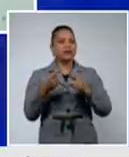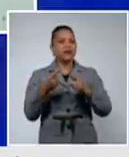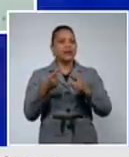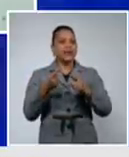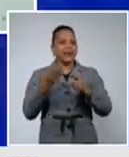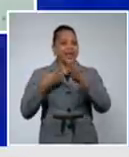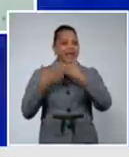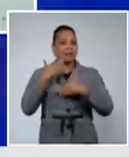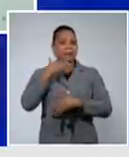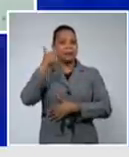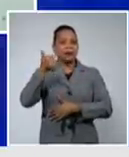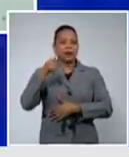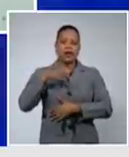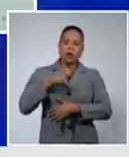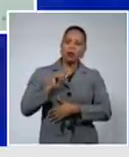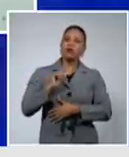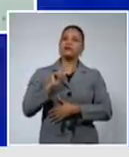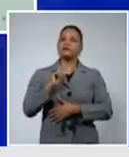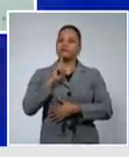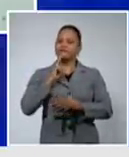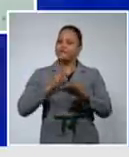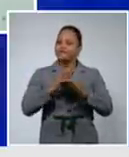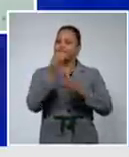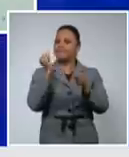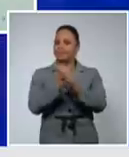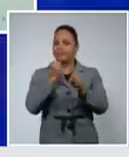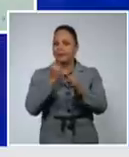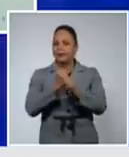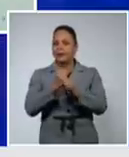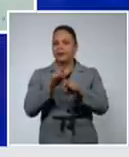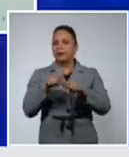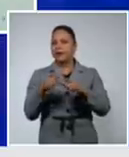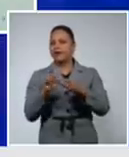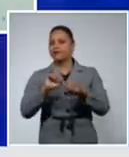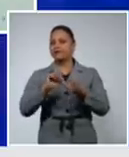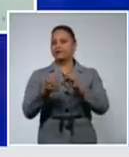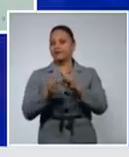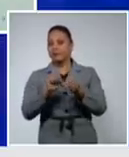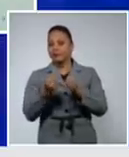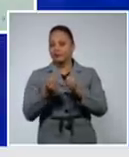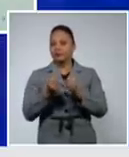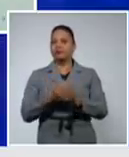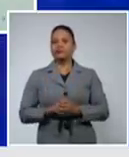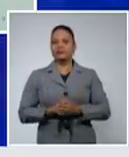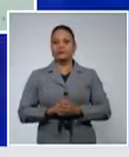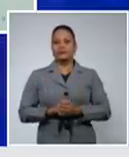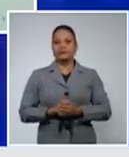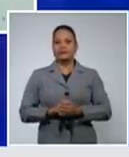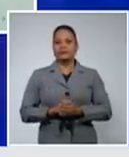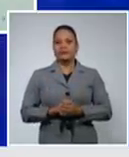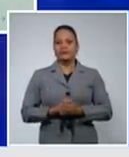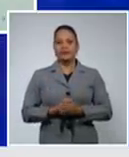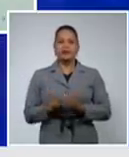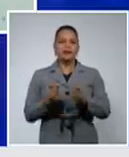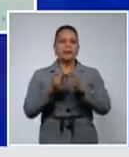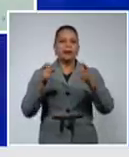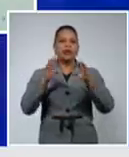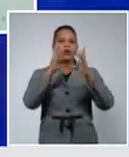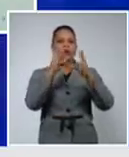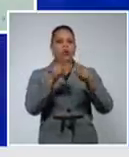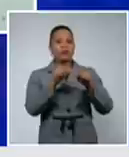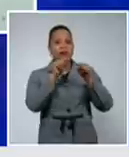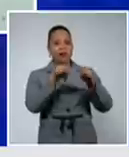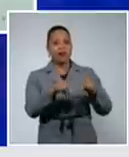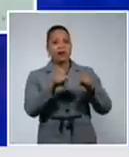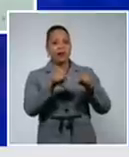por lo tanto se sigue trabajando y arreciando las medidas allí el mayor número que además es donde tiene la mayor